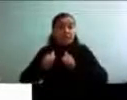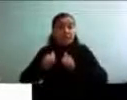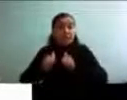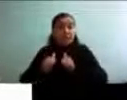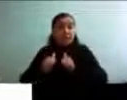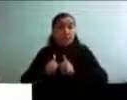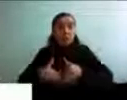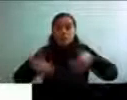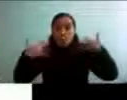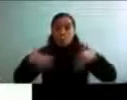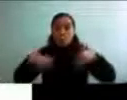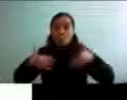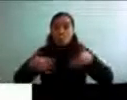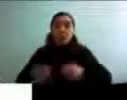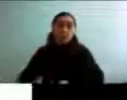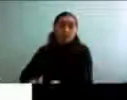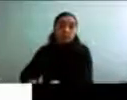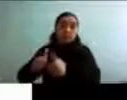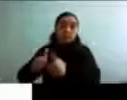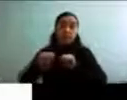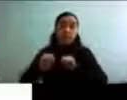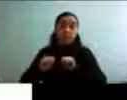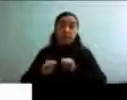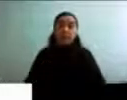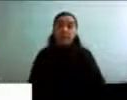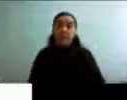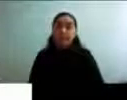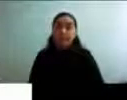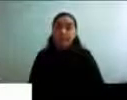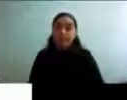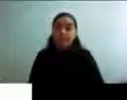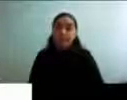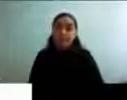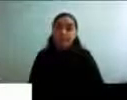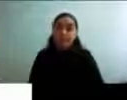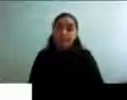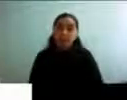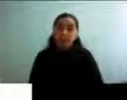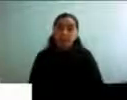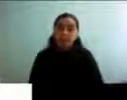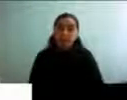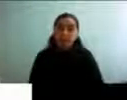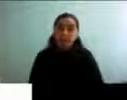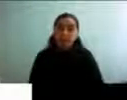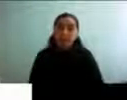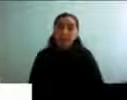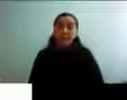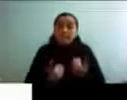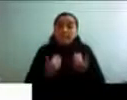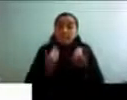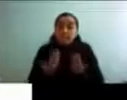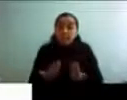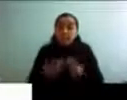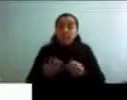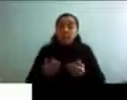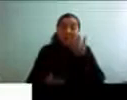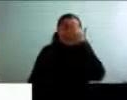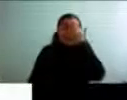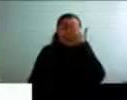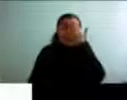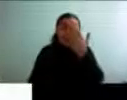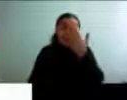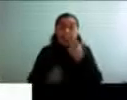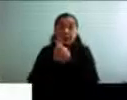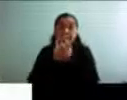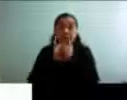Tremendos desafíos. Para que uno pueda enfrentar un cambio no es llegar y